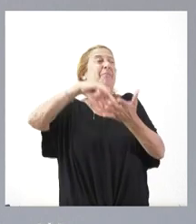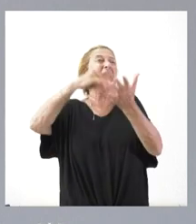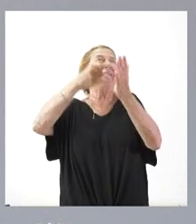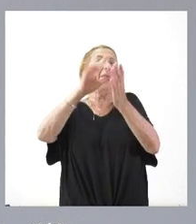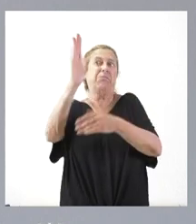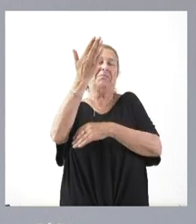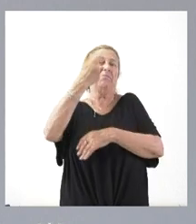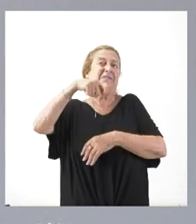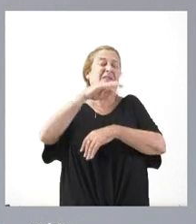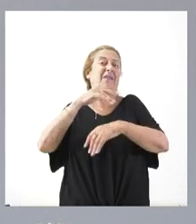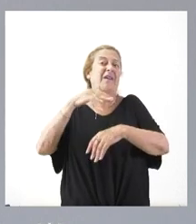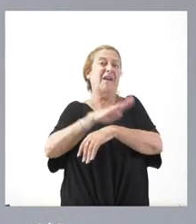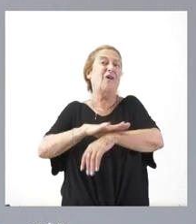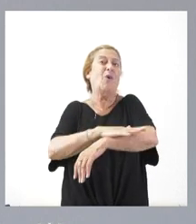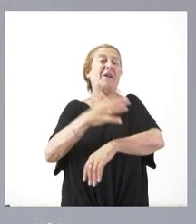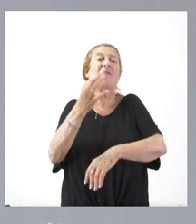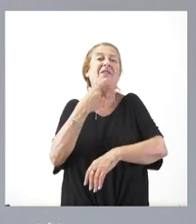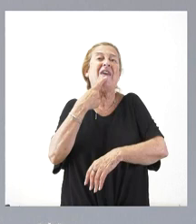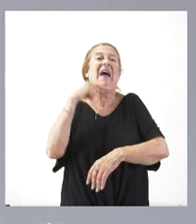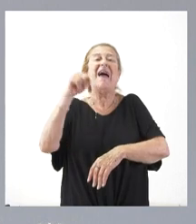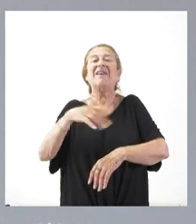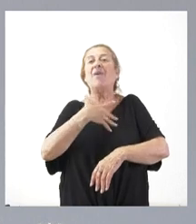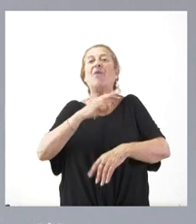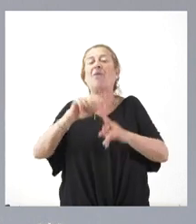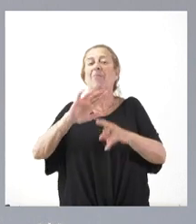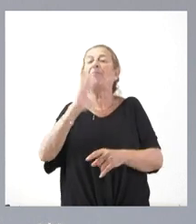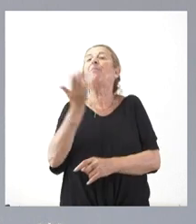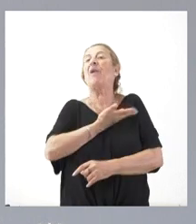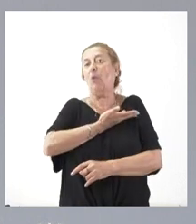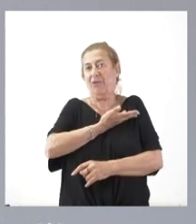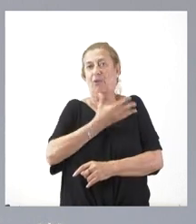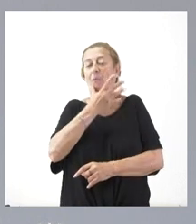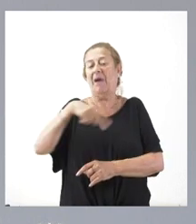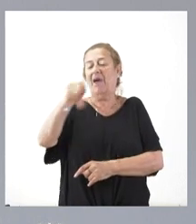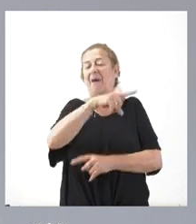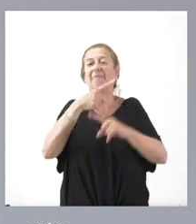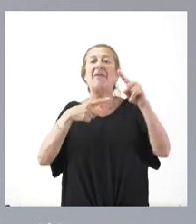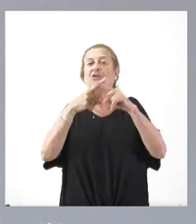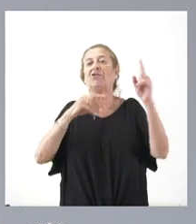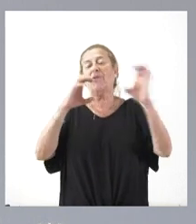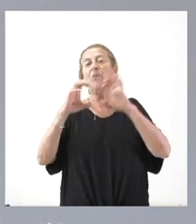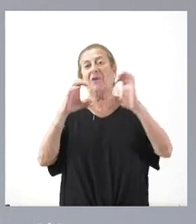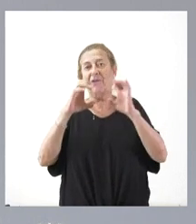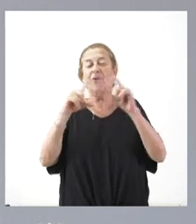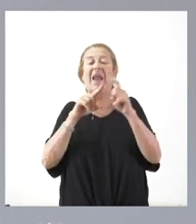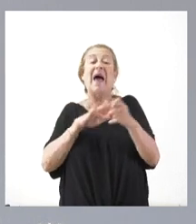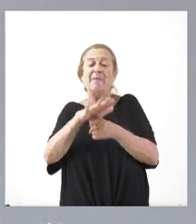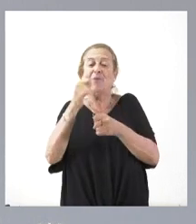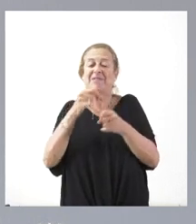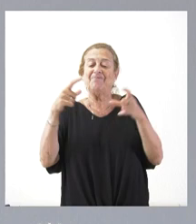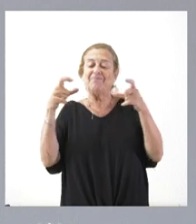del Gobierno es que de aquí se produzca un perjuicio para aquellos medios de comunicación de ámbito más local,